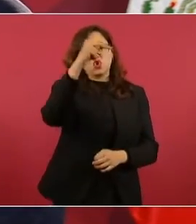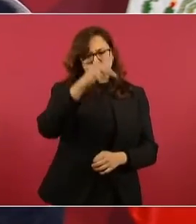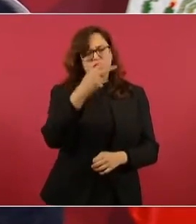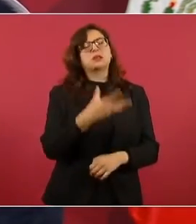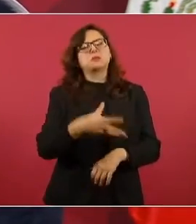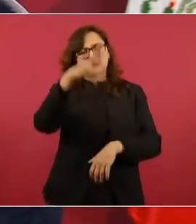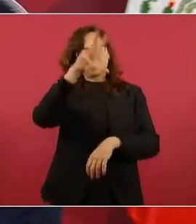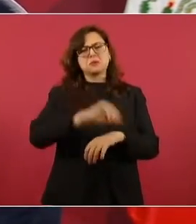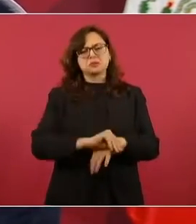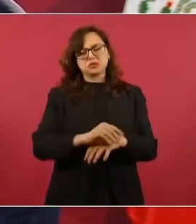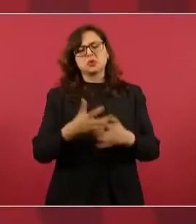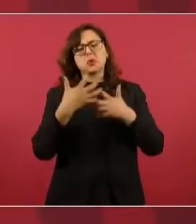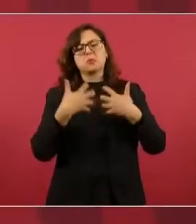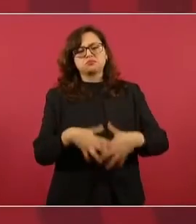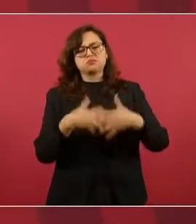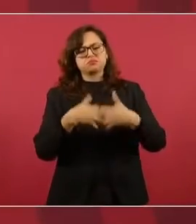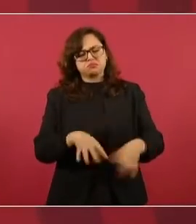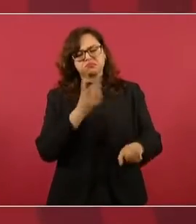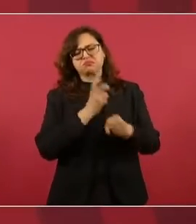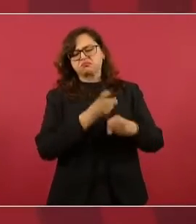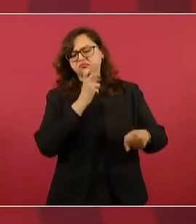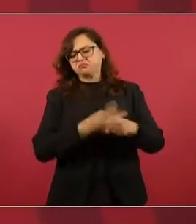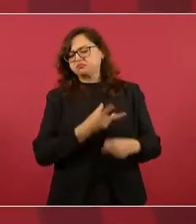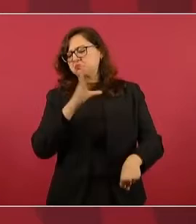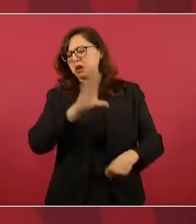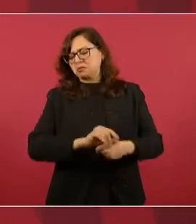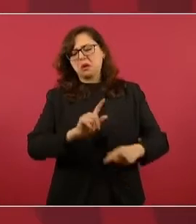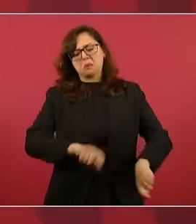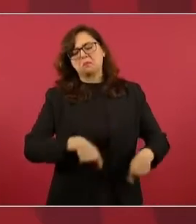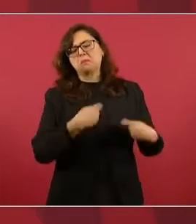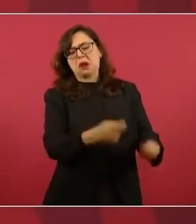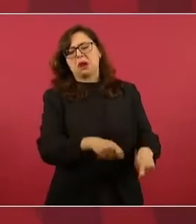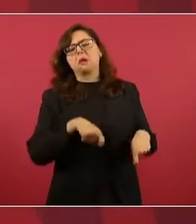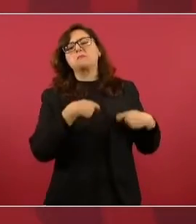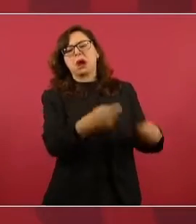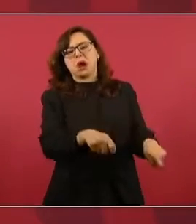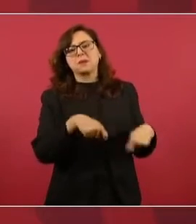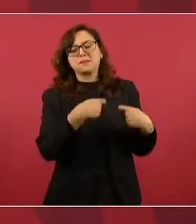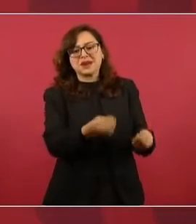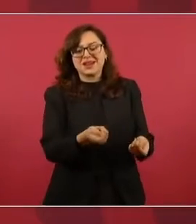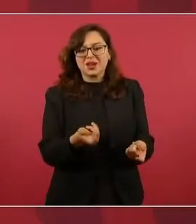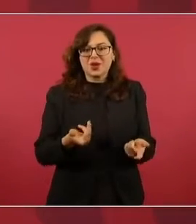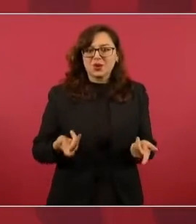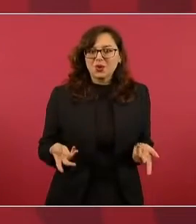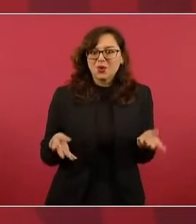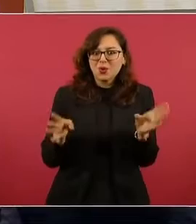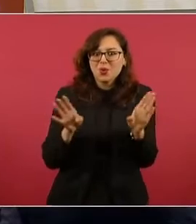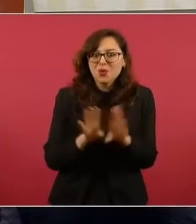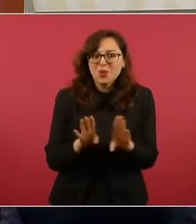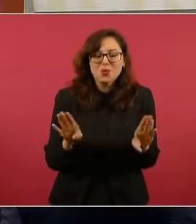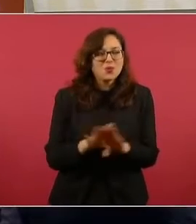pero además permisos